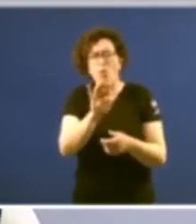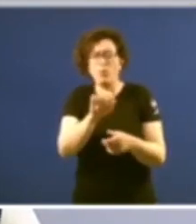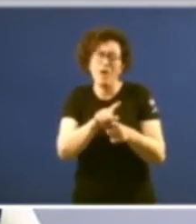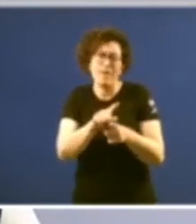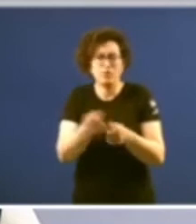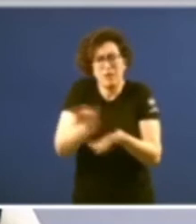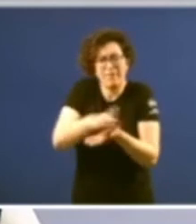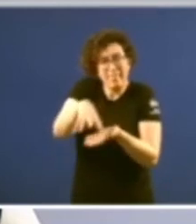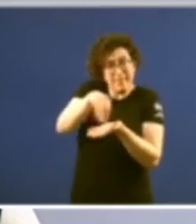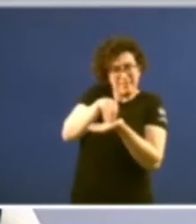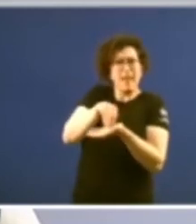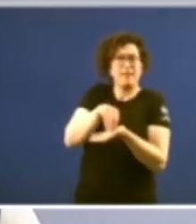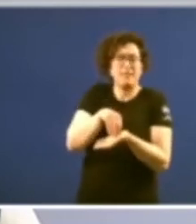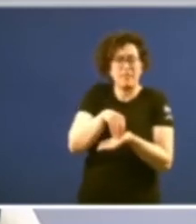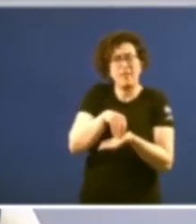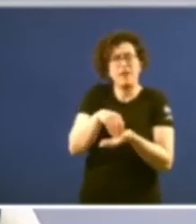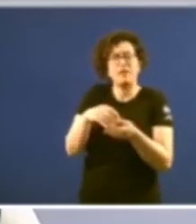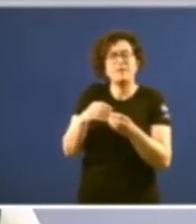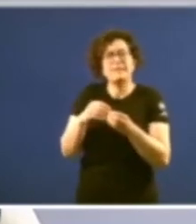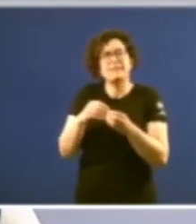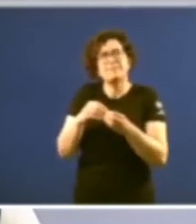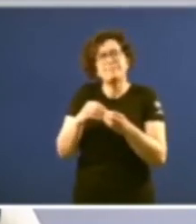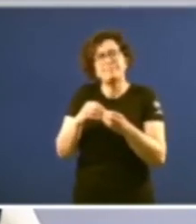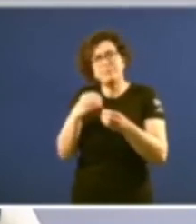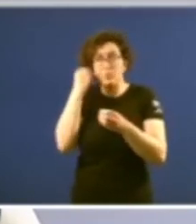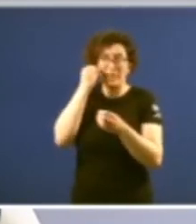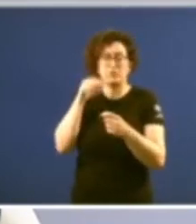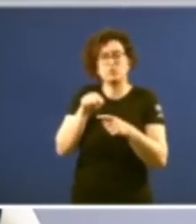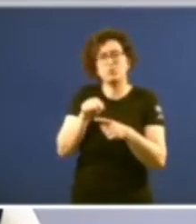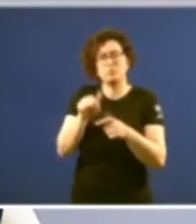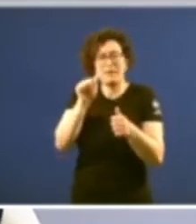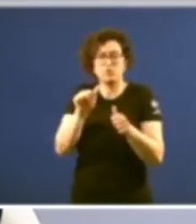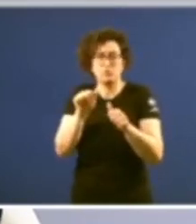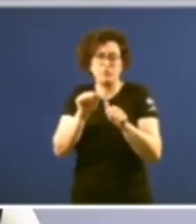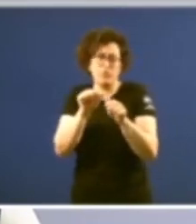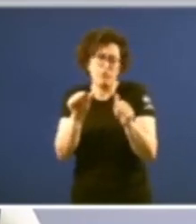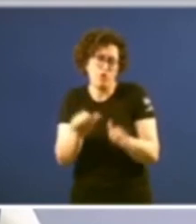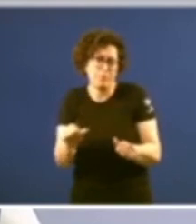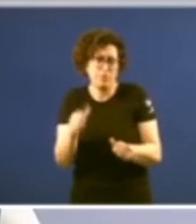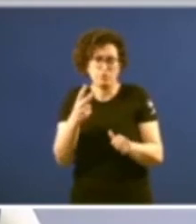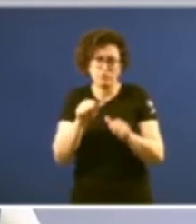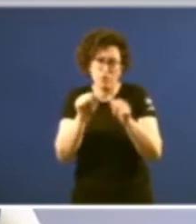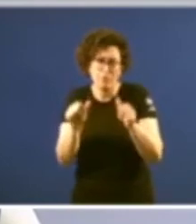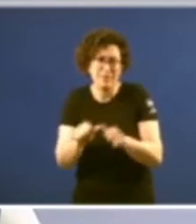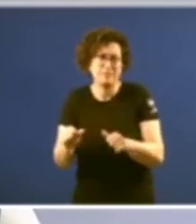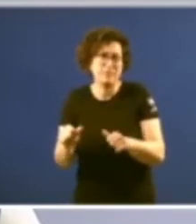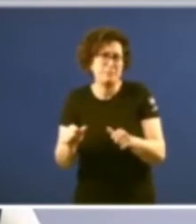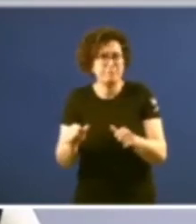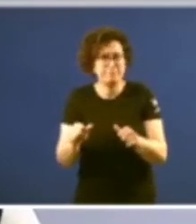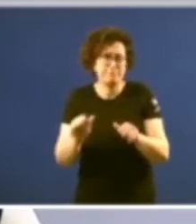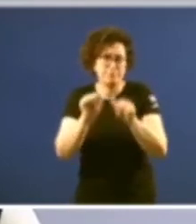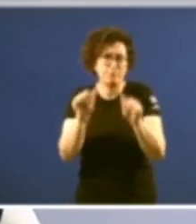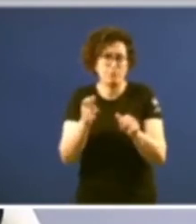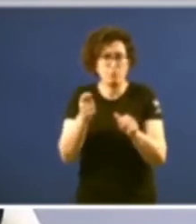ou a recentralizar que son eu creo que dúas maneiras dous eitos de en certa medida